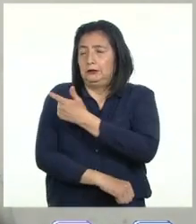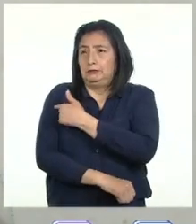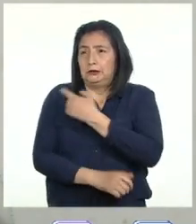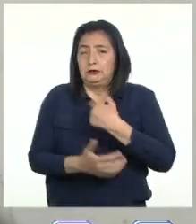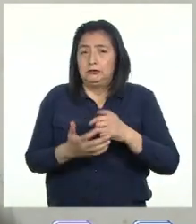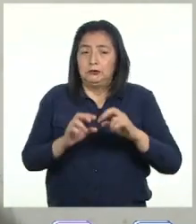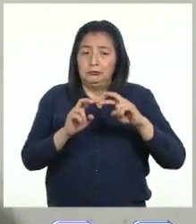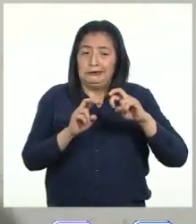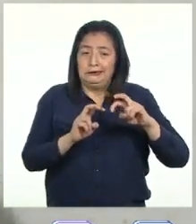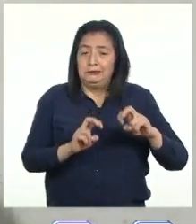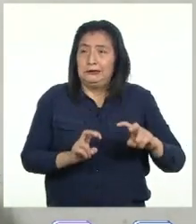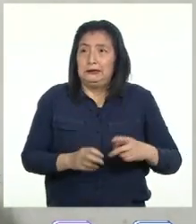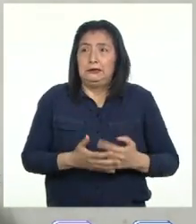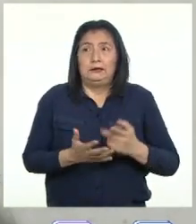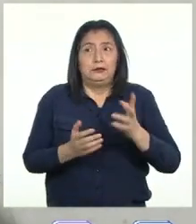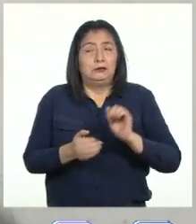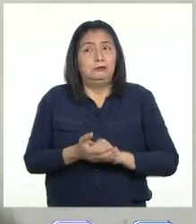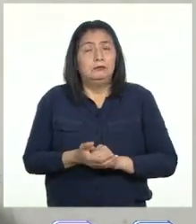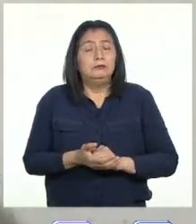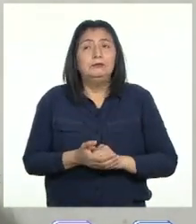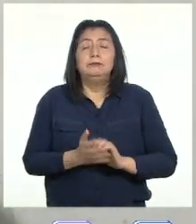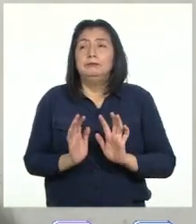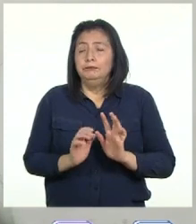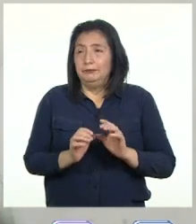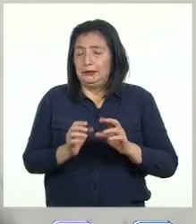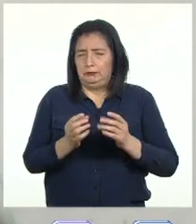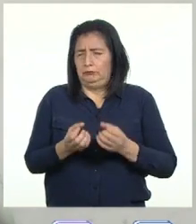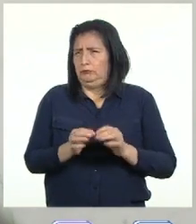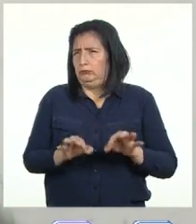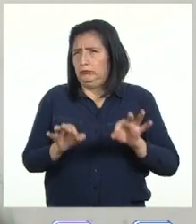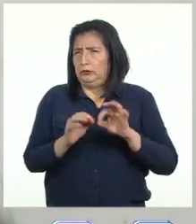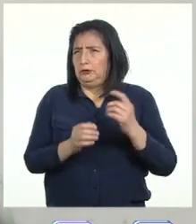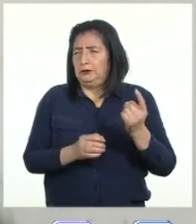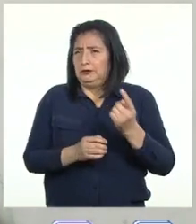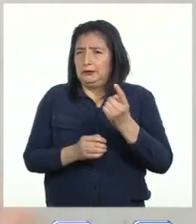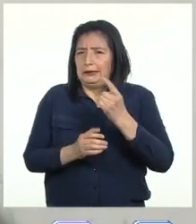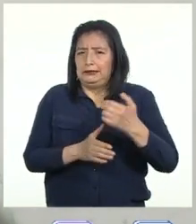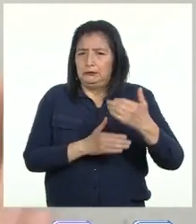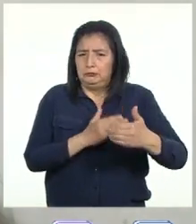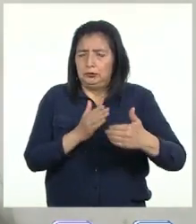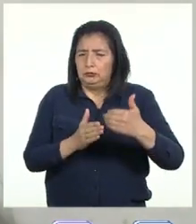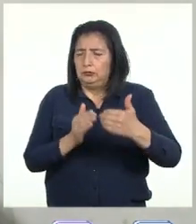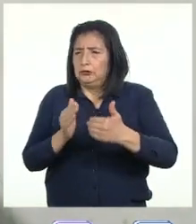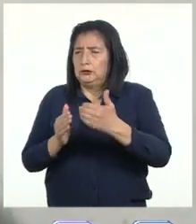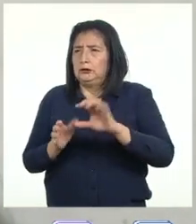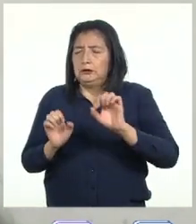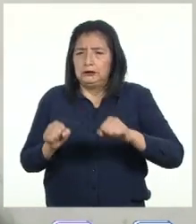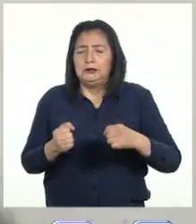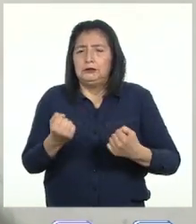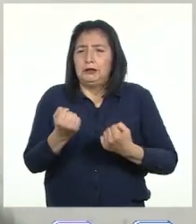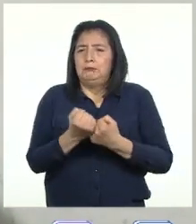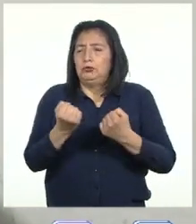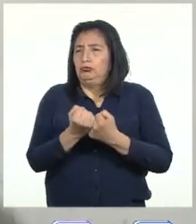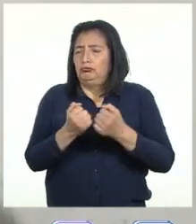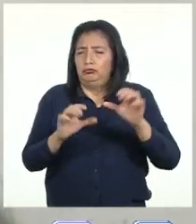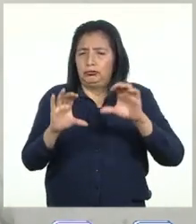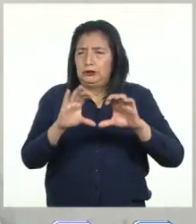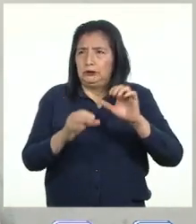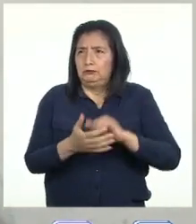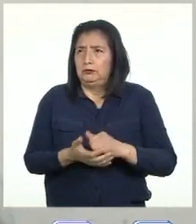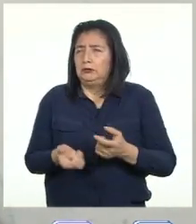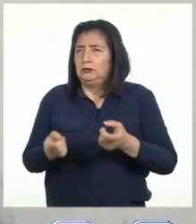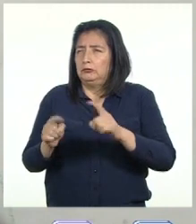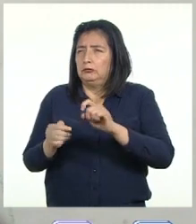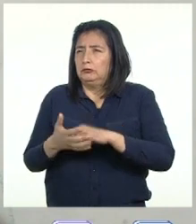estudio riguroso que consta de varios procesos Cada uno de esos procesos tiene que tener un soporte científico Cuando una